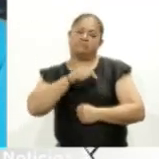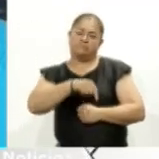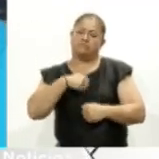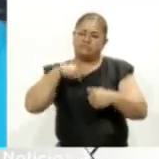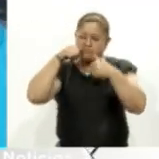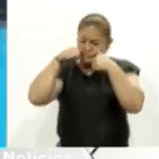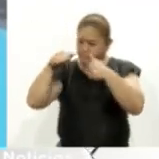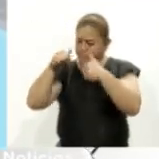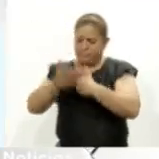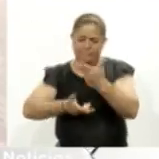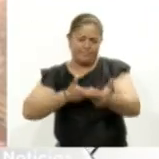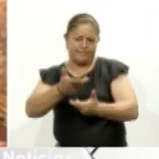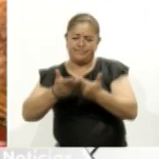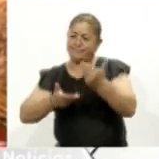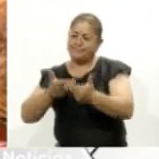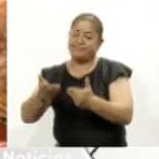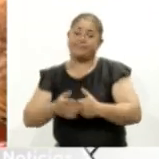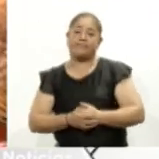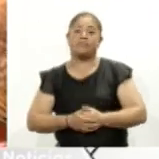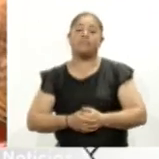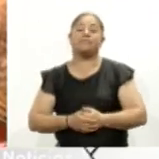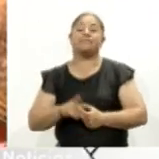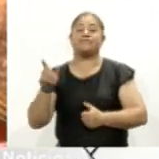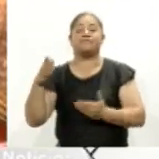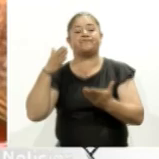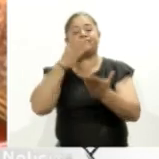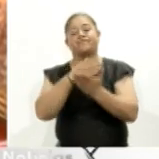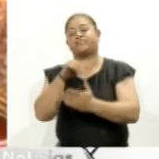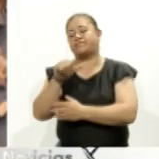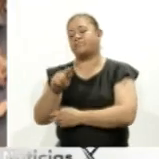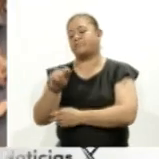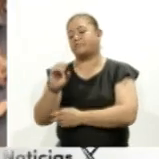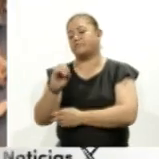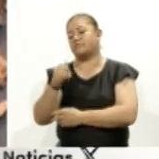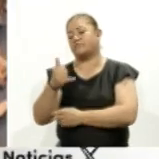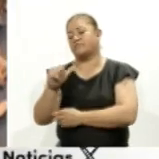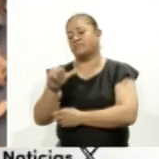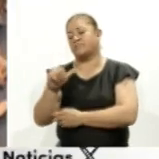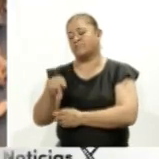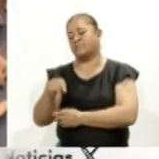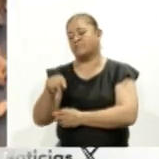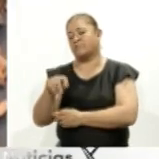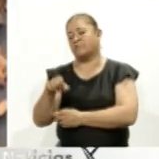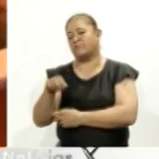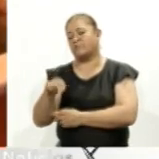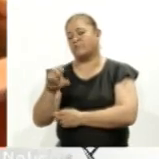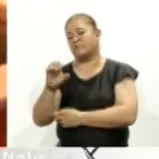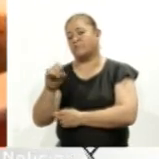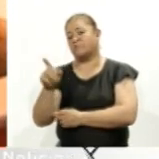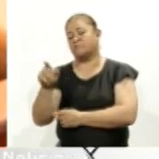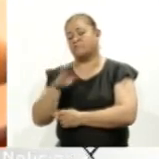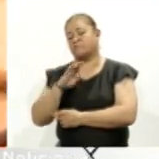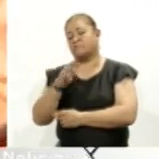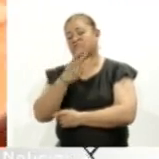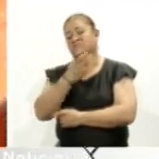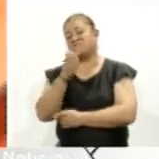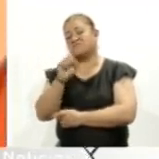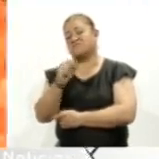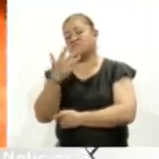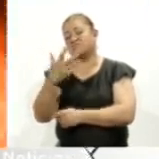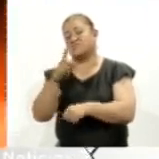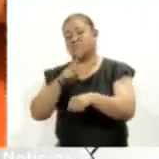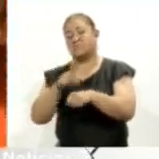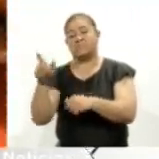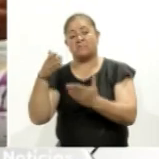les damos y el servicio en su visita a Toyatenco usted podrá degustar este platillo los 365 días del año